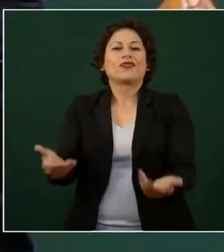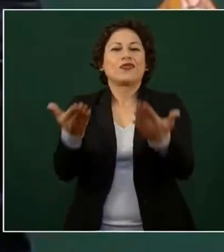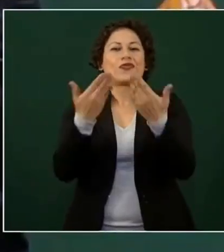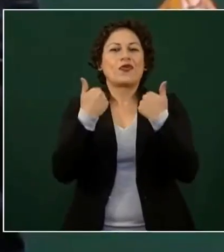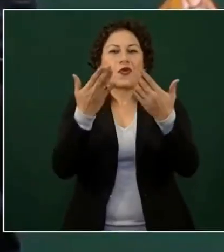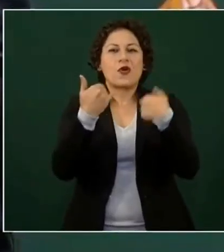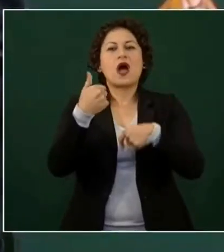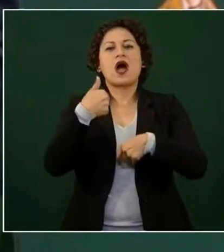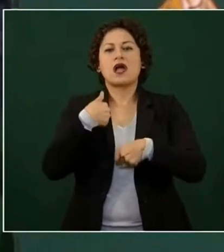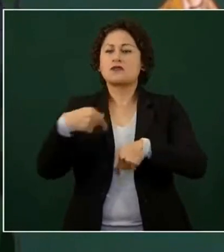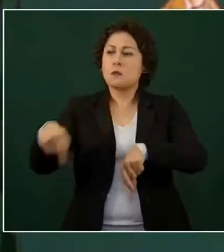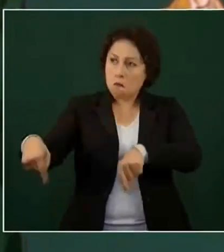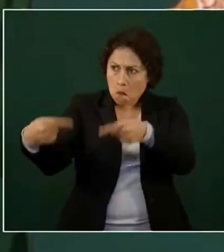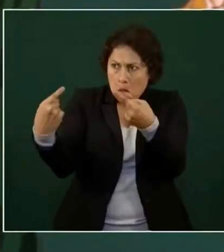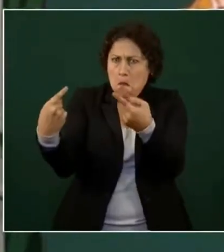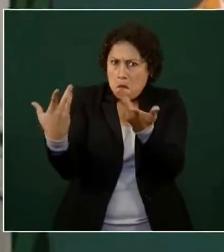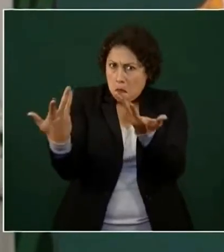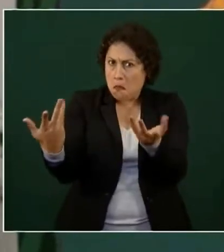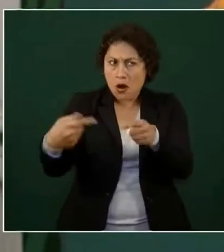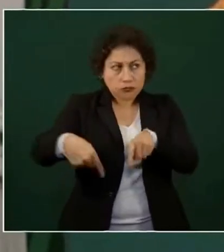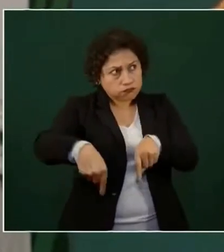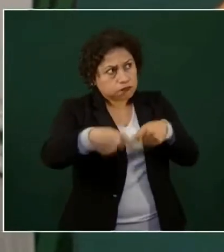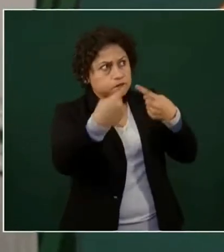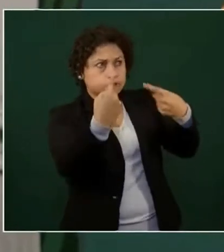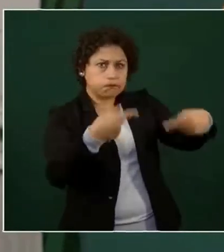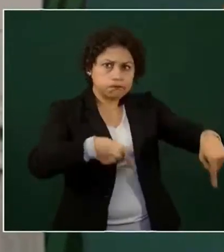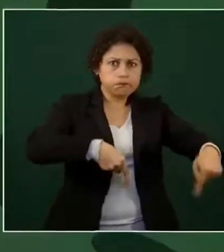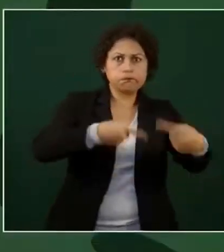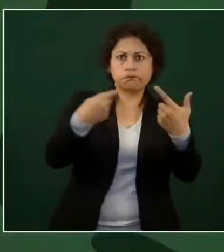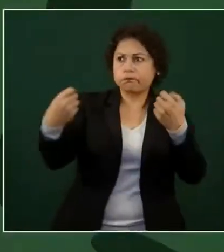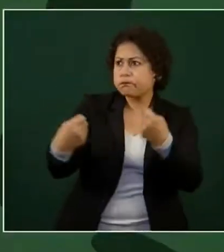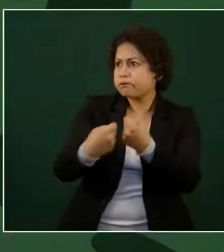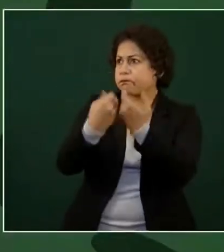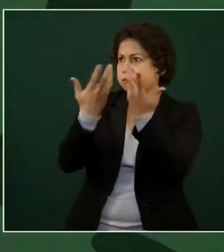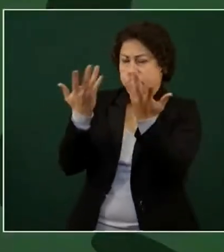Yo creo en el amor al prójimo.